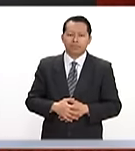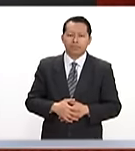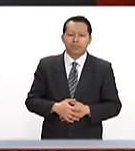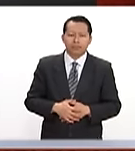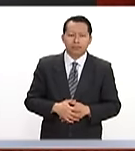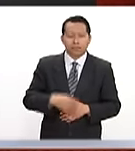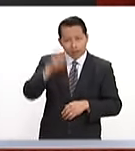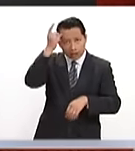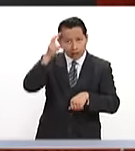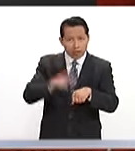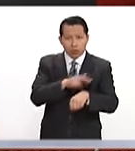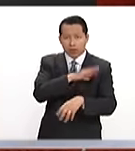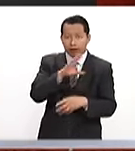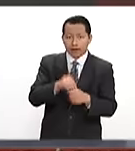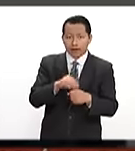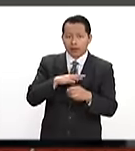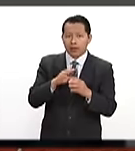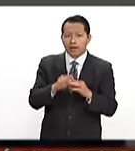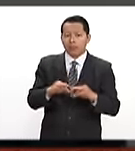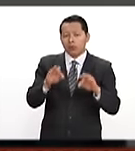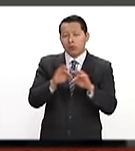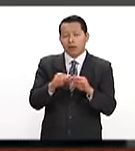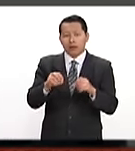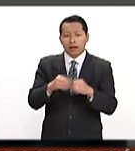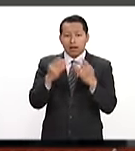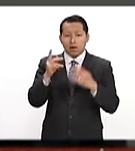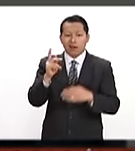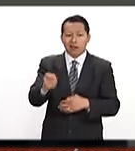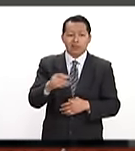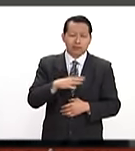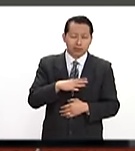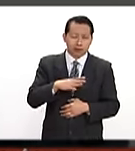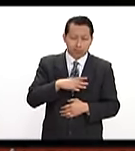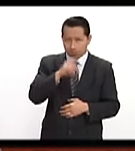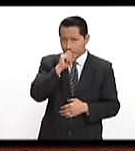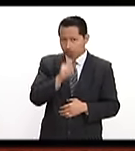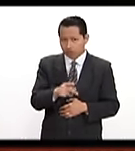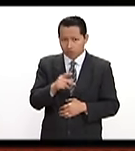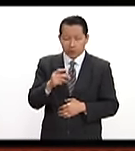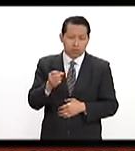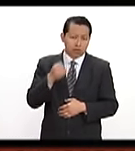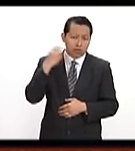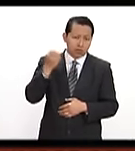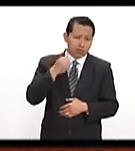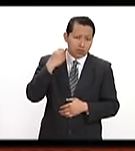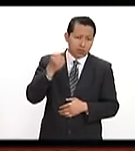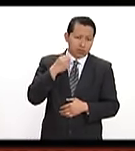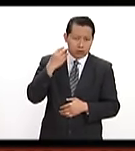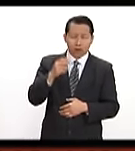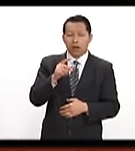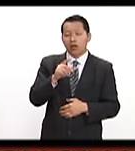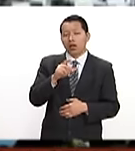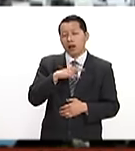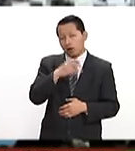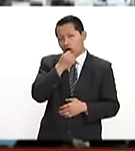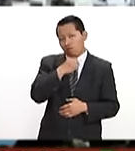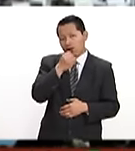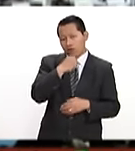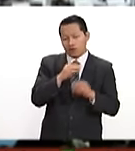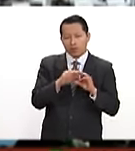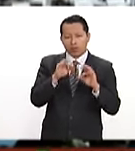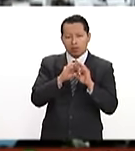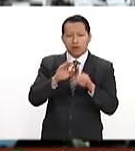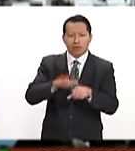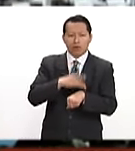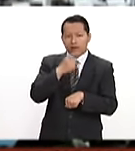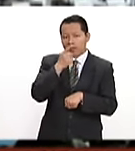El director general, importante sin duda las palabras, el pronunciamiento de López Obrador en el sentido de